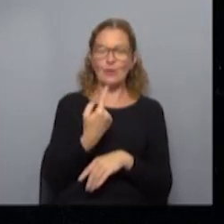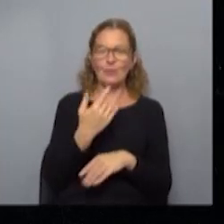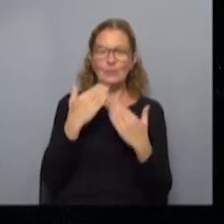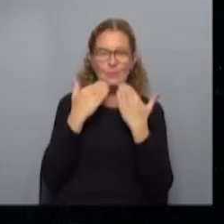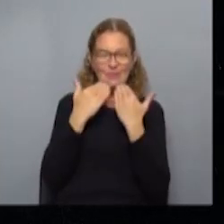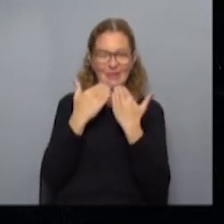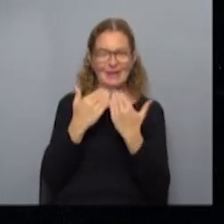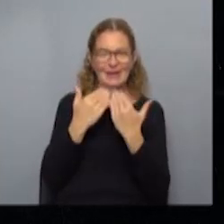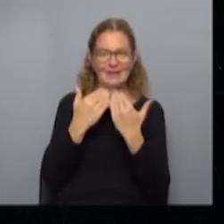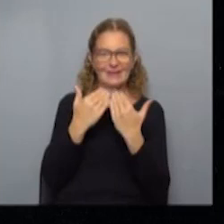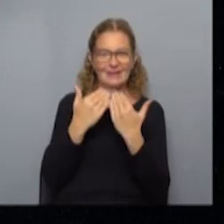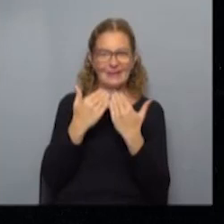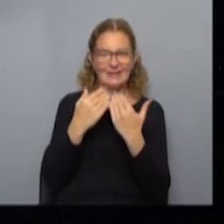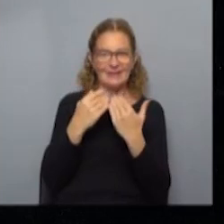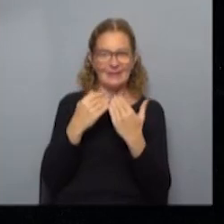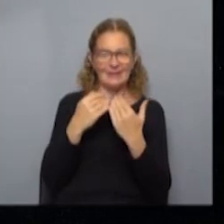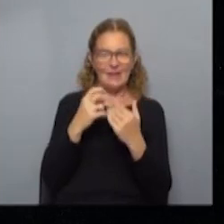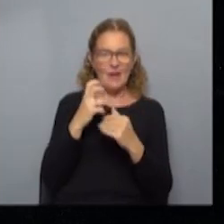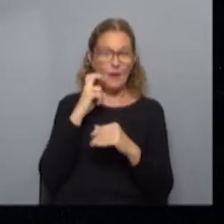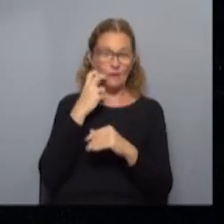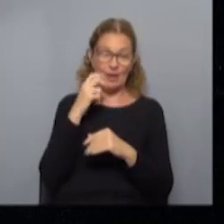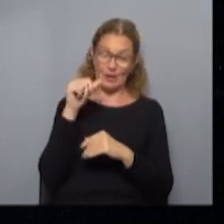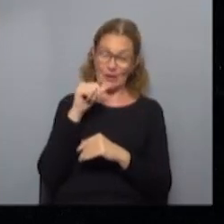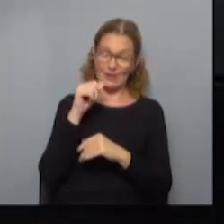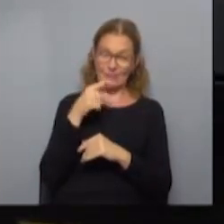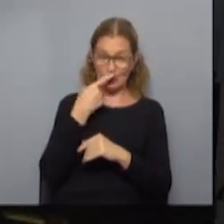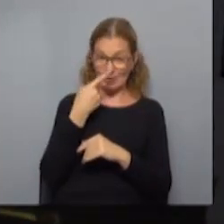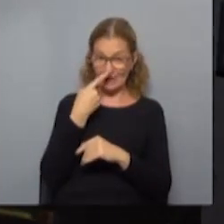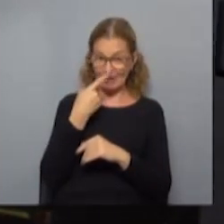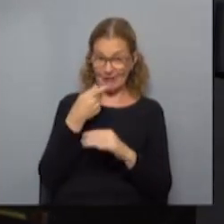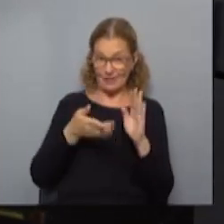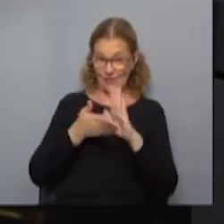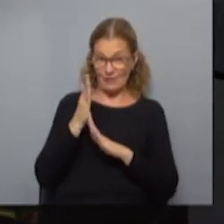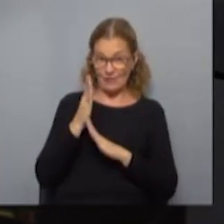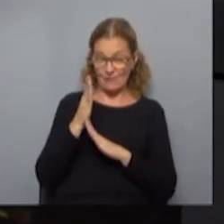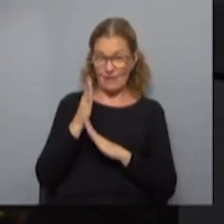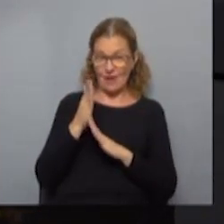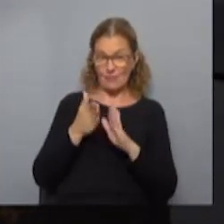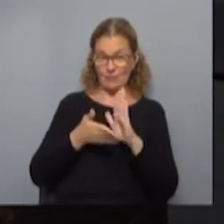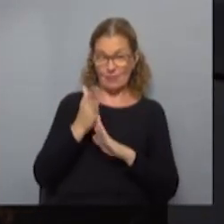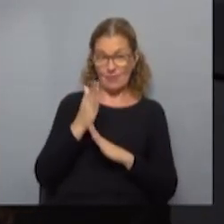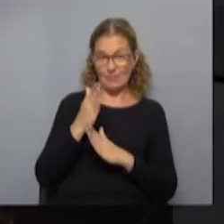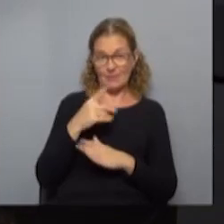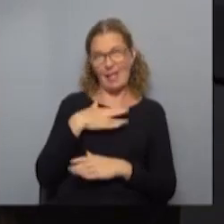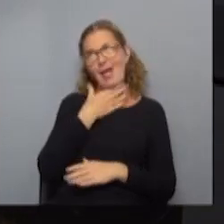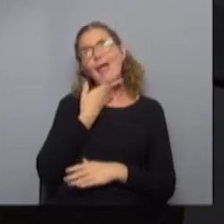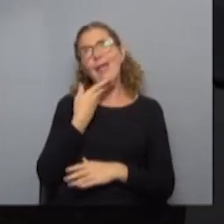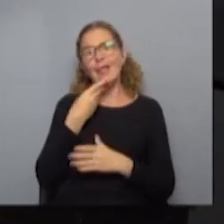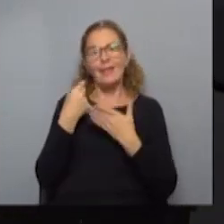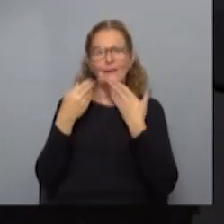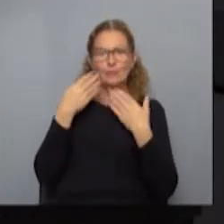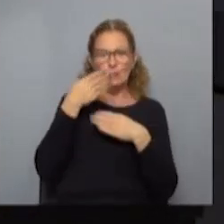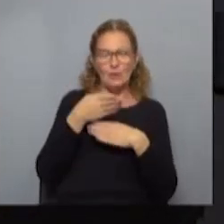Muchas gracias, me gustó lo de Yasi Vinos, me pareció interesante, pero nos vamos al norte ahora. Se me hace agua la boca por